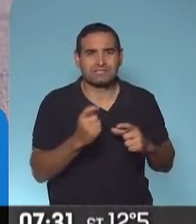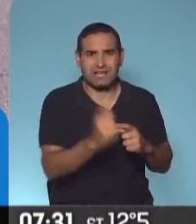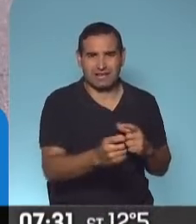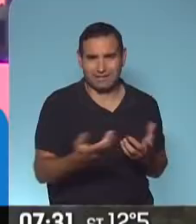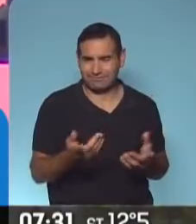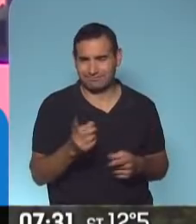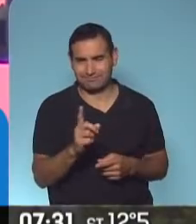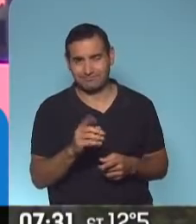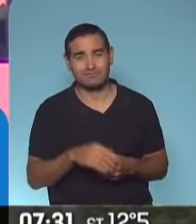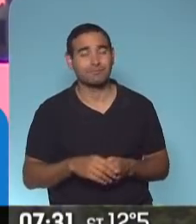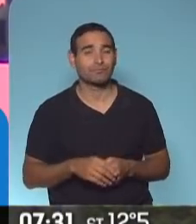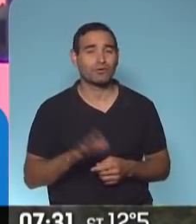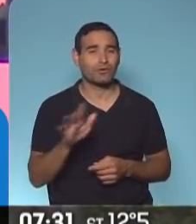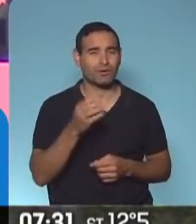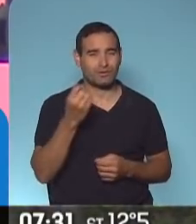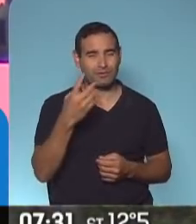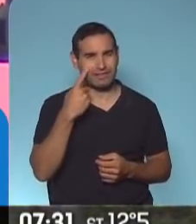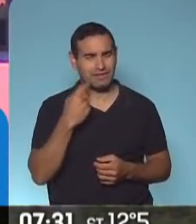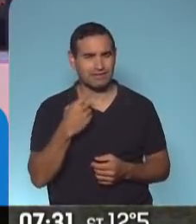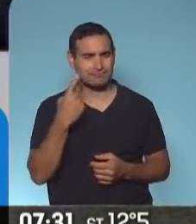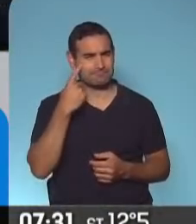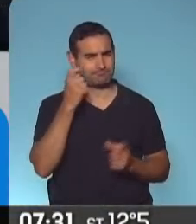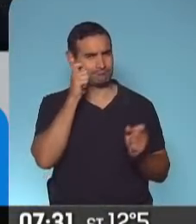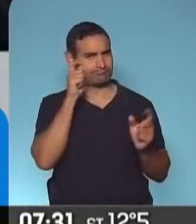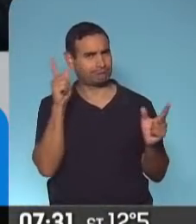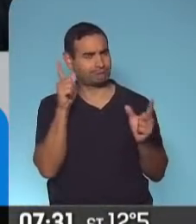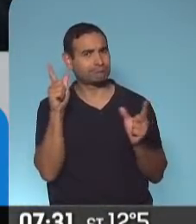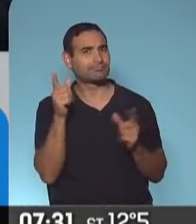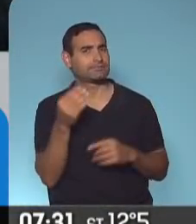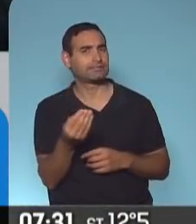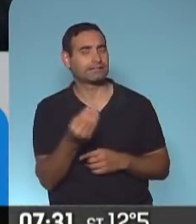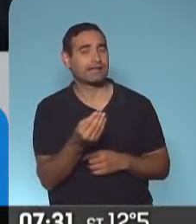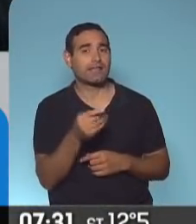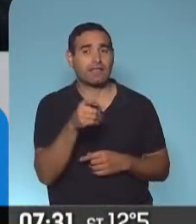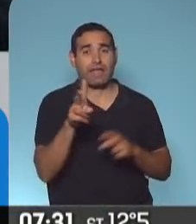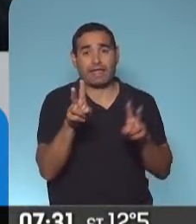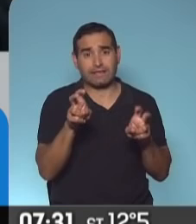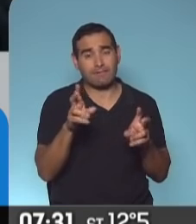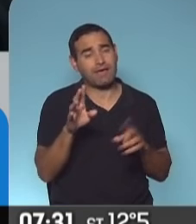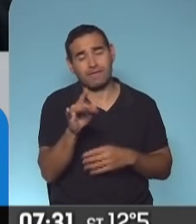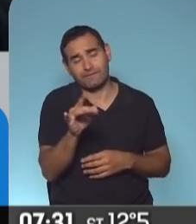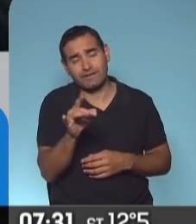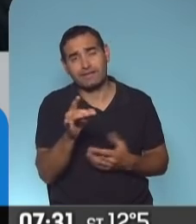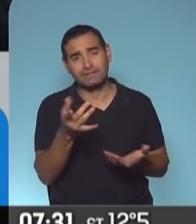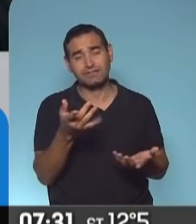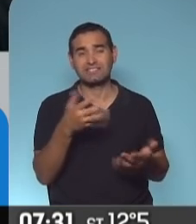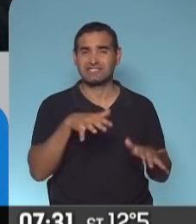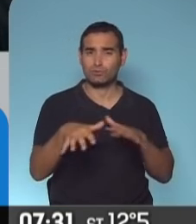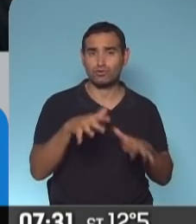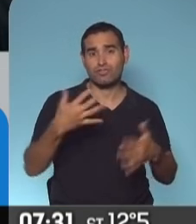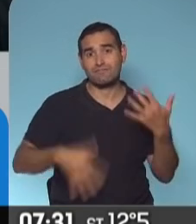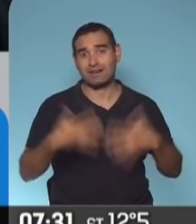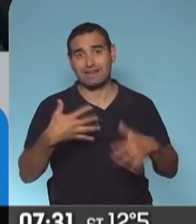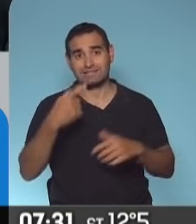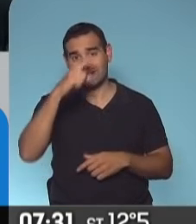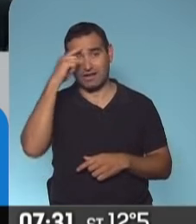Intendente, buen día. Verónica Urriola Beiglia los saluda. Llama la atención que, bueno, este tema tan complejo con una situación de emergencia